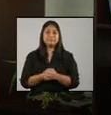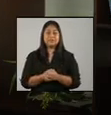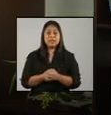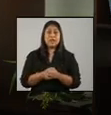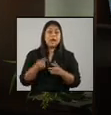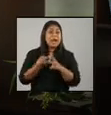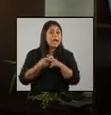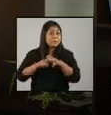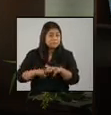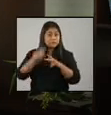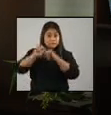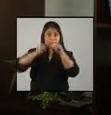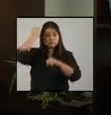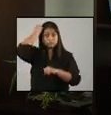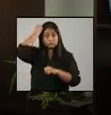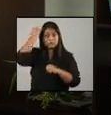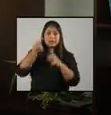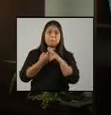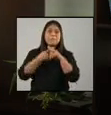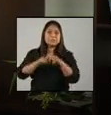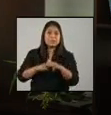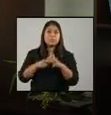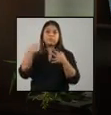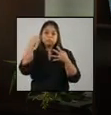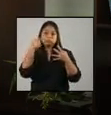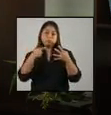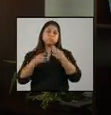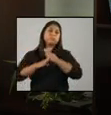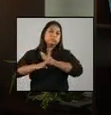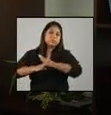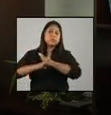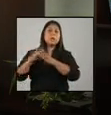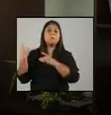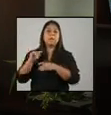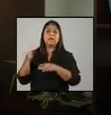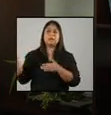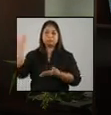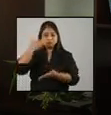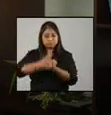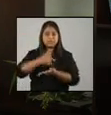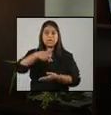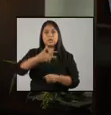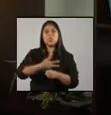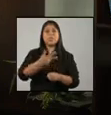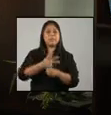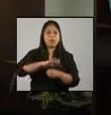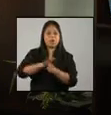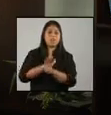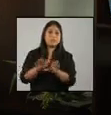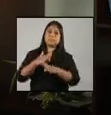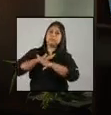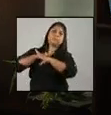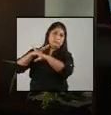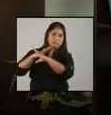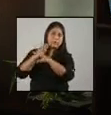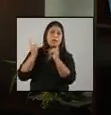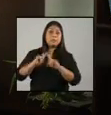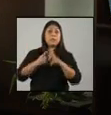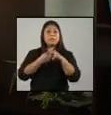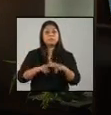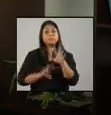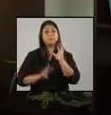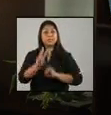A principios de febrero se tomaron las primeras medidas para contener el arribo del COVID-19 a Guatemala. Y a partir del 13 de marzo